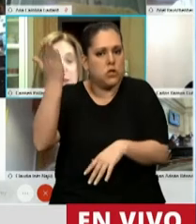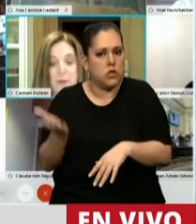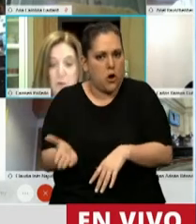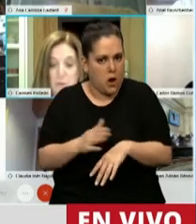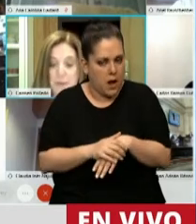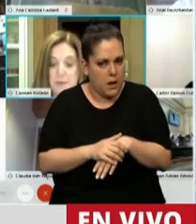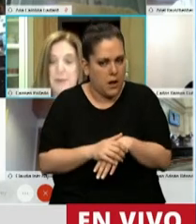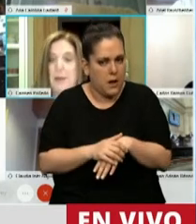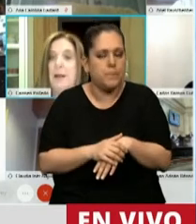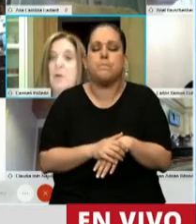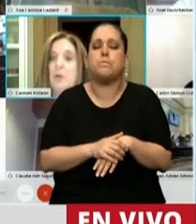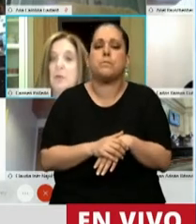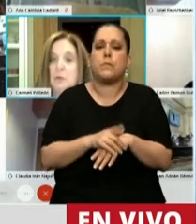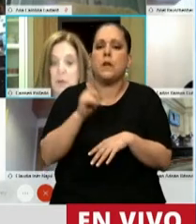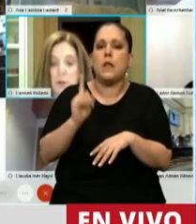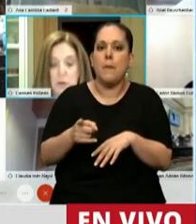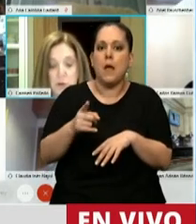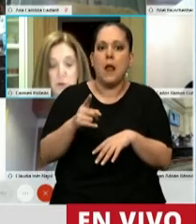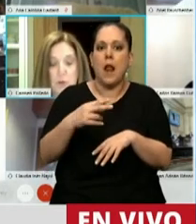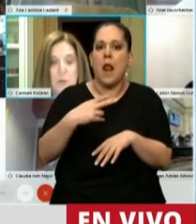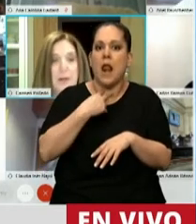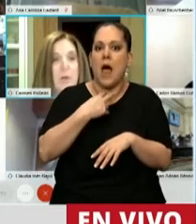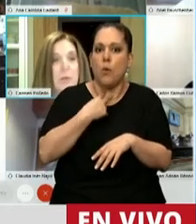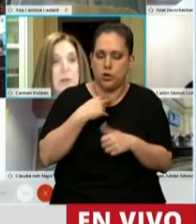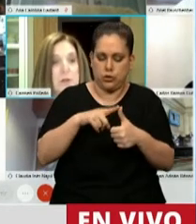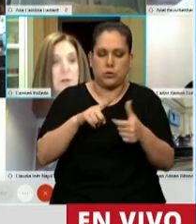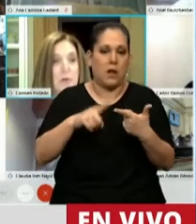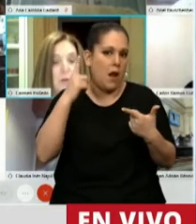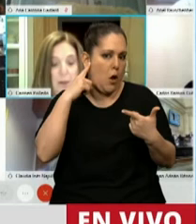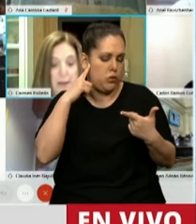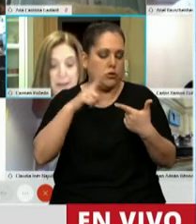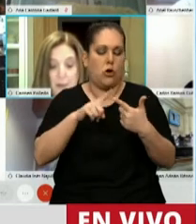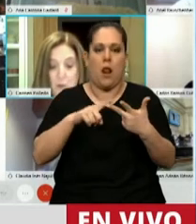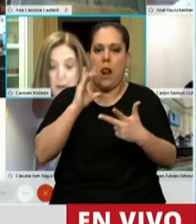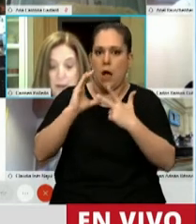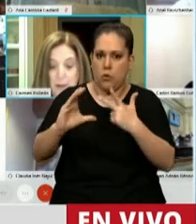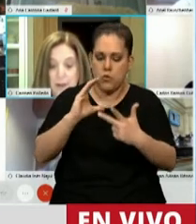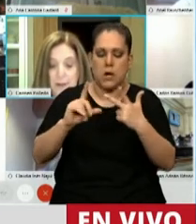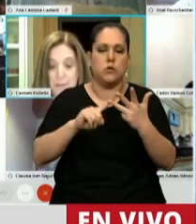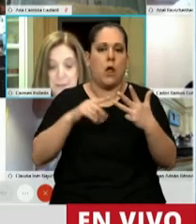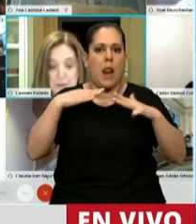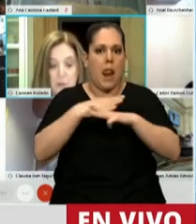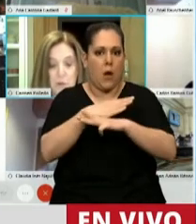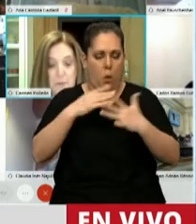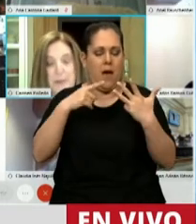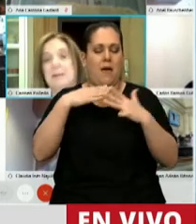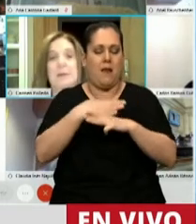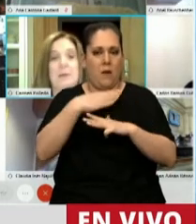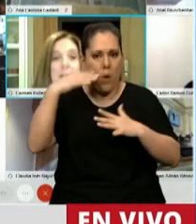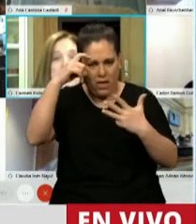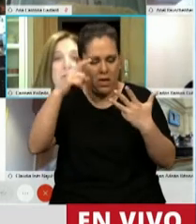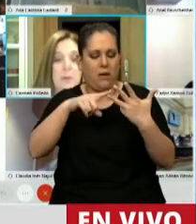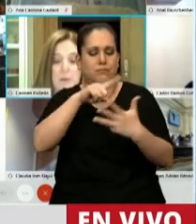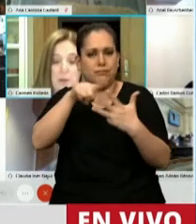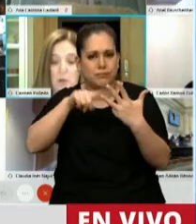específicas de incumbencia, la voz, la audición, la comunicación, el lenguaje, además de contemplar las